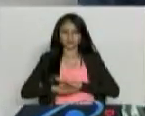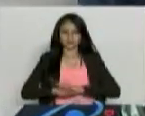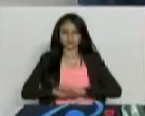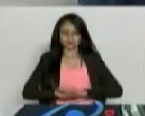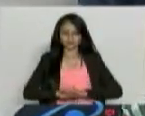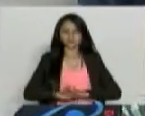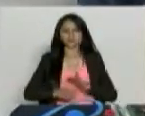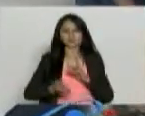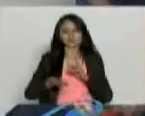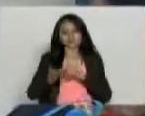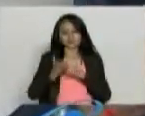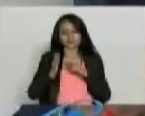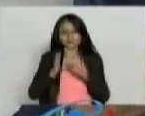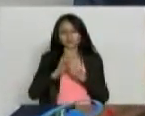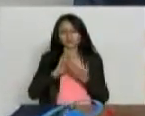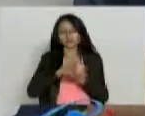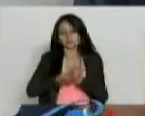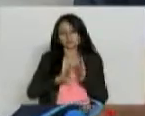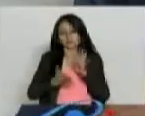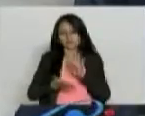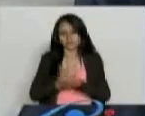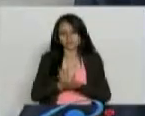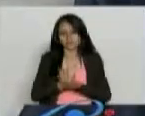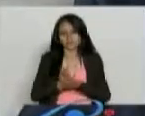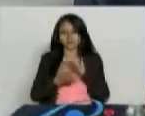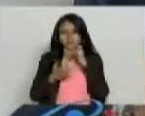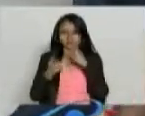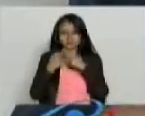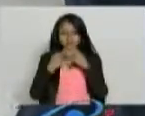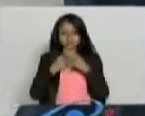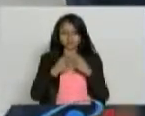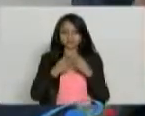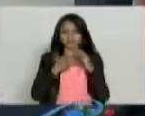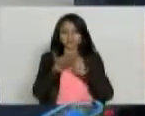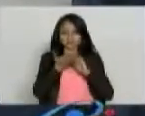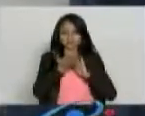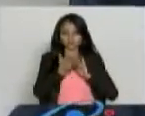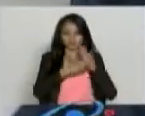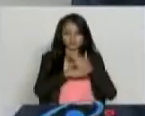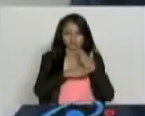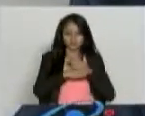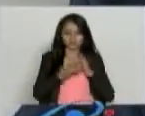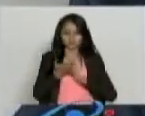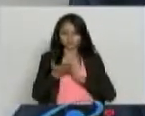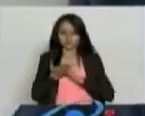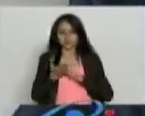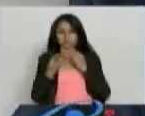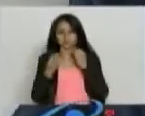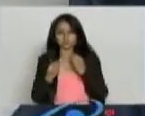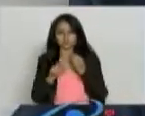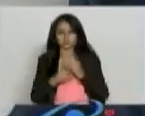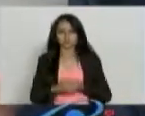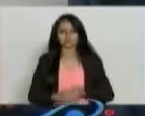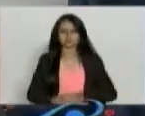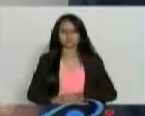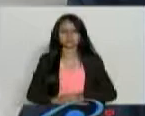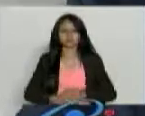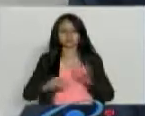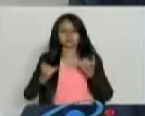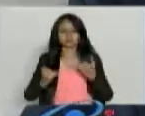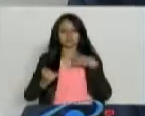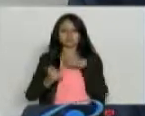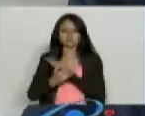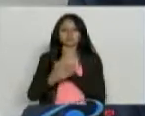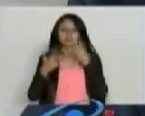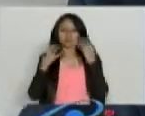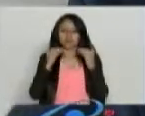especial de paz y de tranquilidad. Y ahí se logran las soluciones a muchos problemas y a muchas enfermedades. Y aquí hemos hablado de